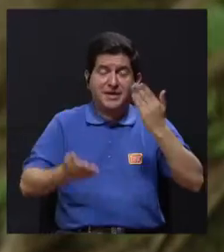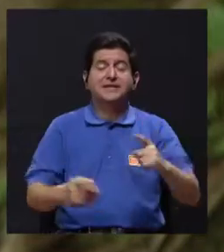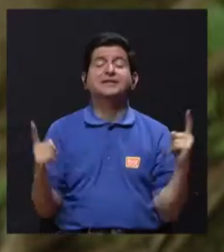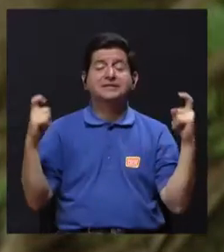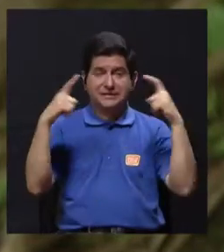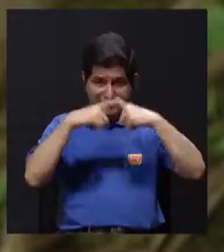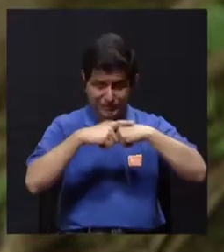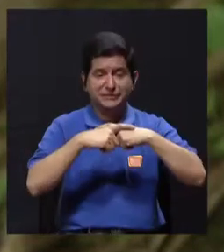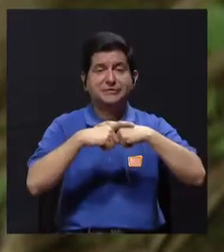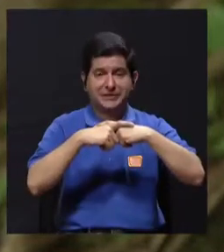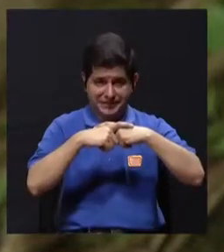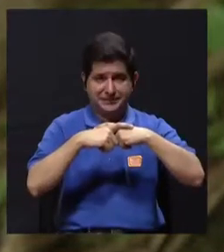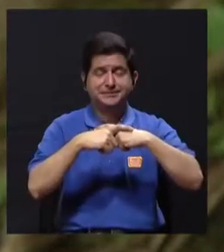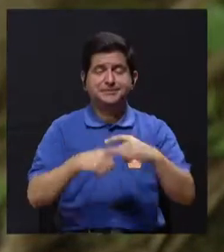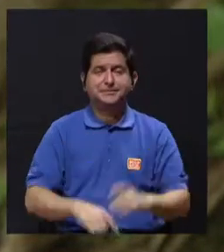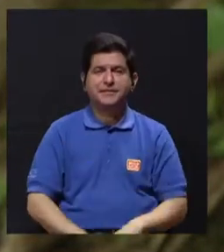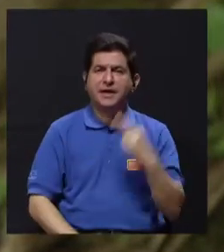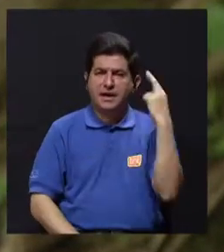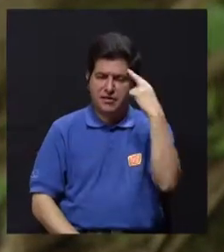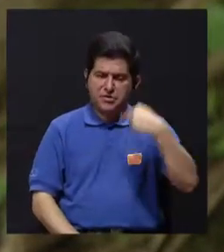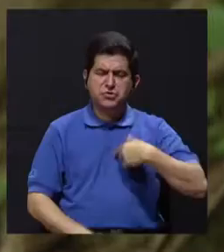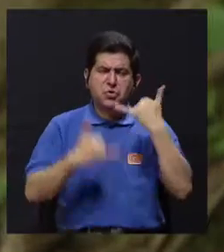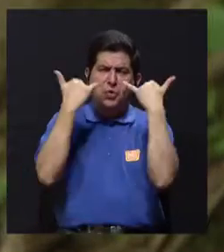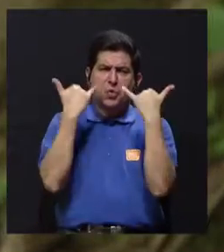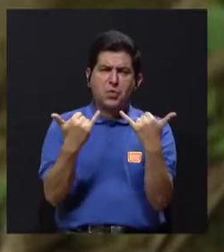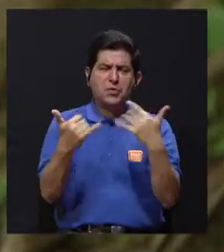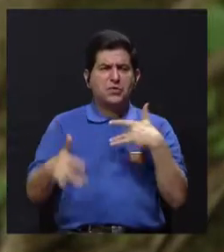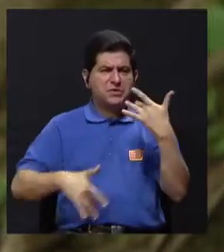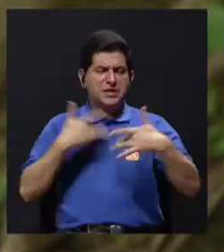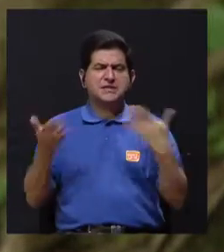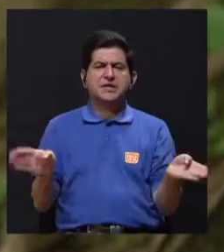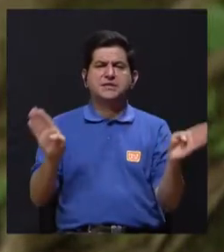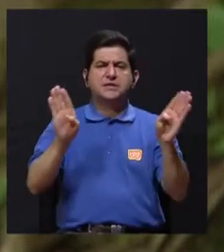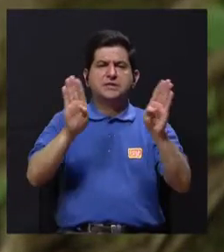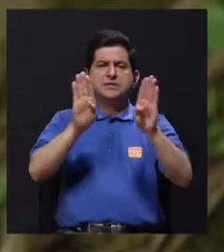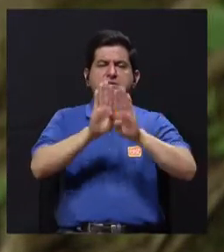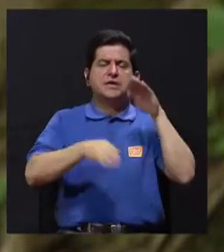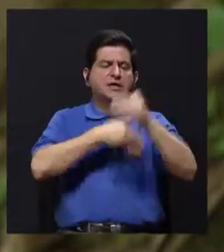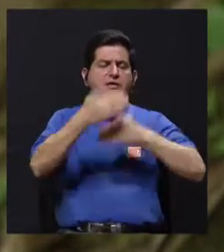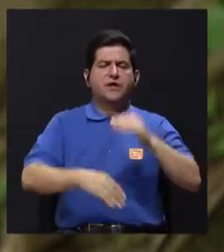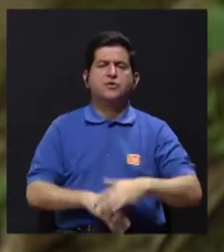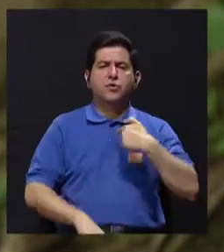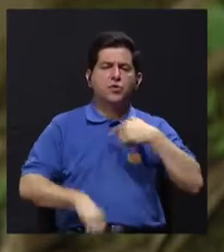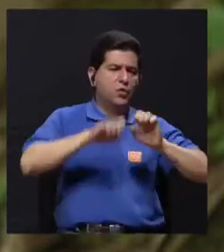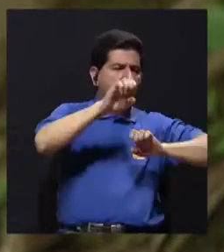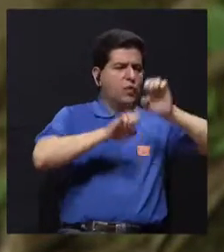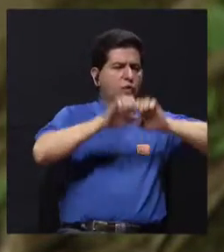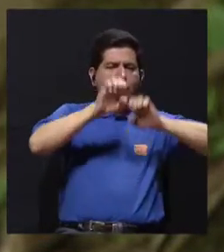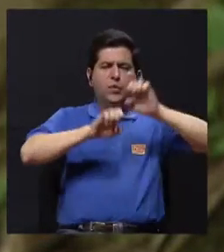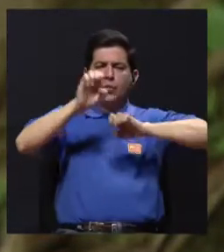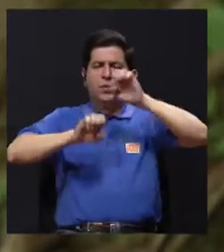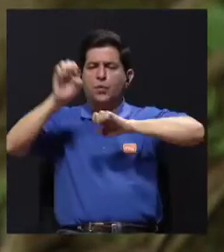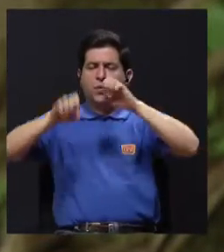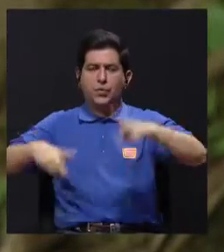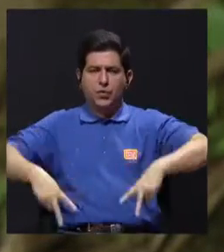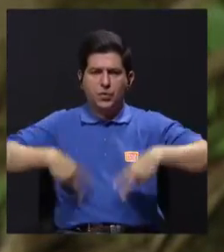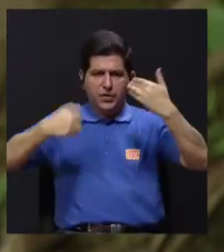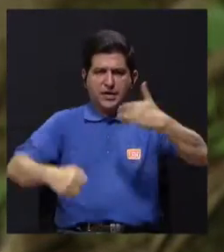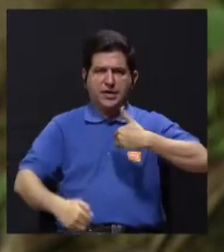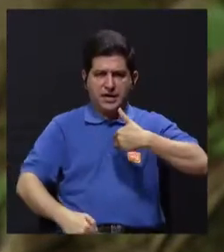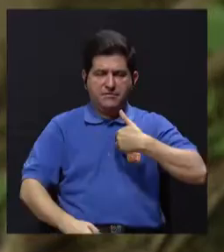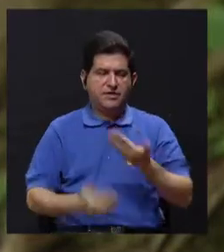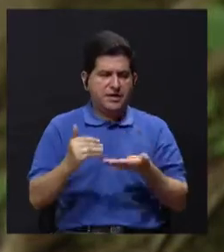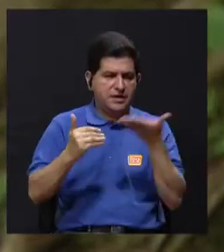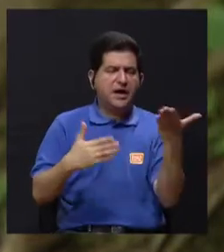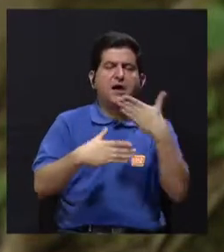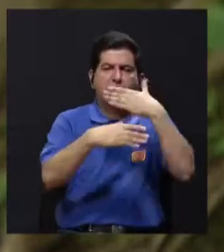un poco complicada, ¿verdad? Porque ya uno siente que está cerrando el capítulo y entonces hace evaluaciones de la vida